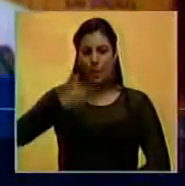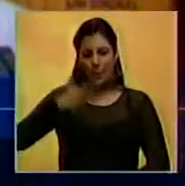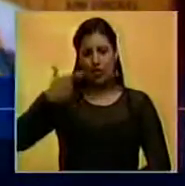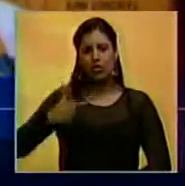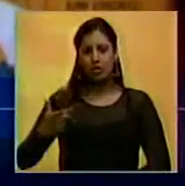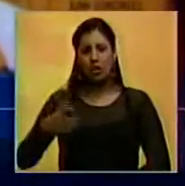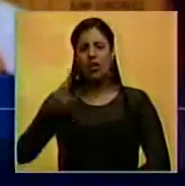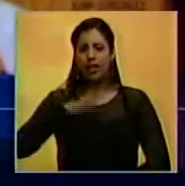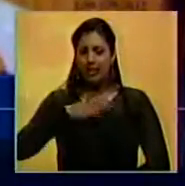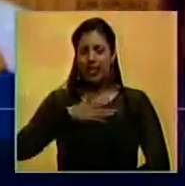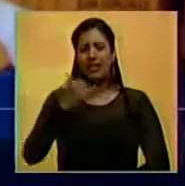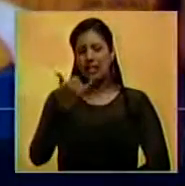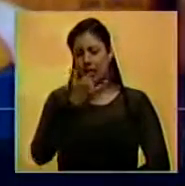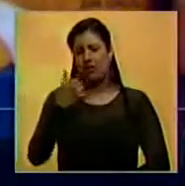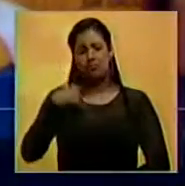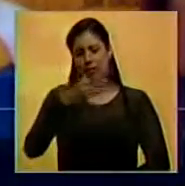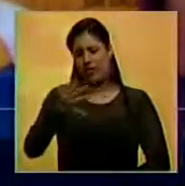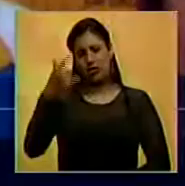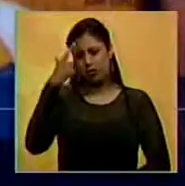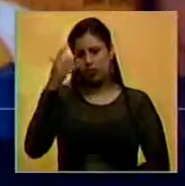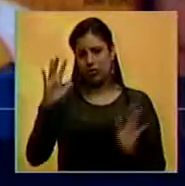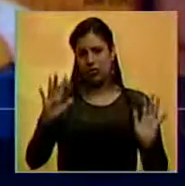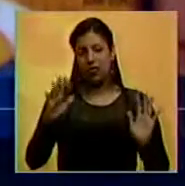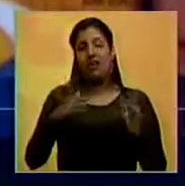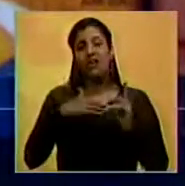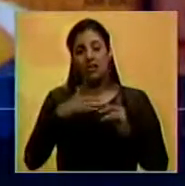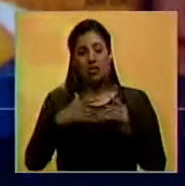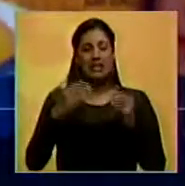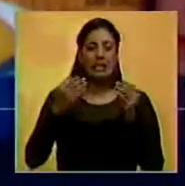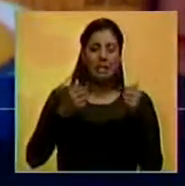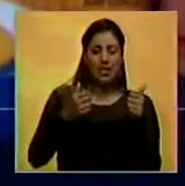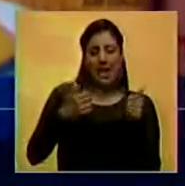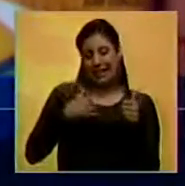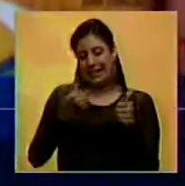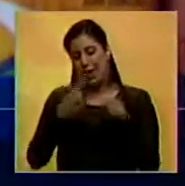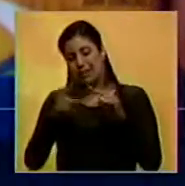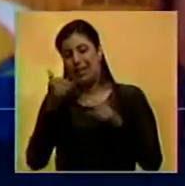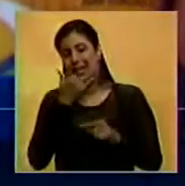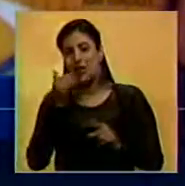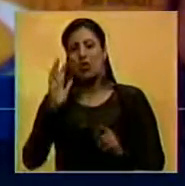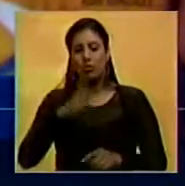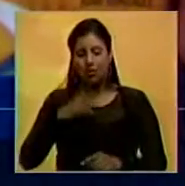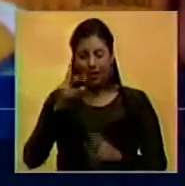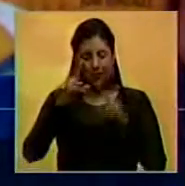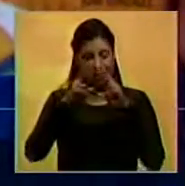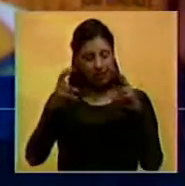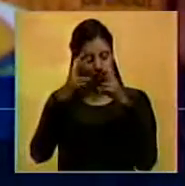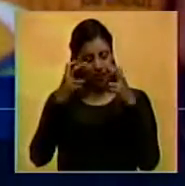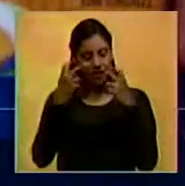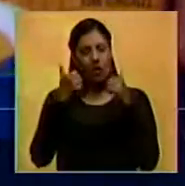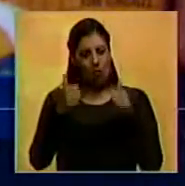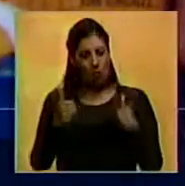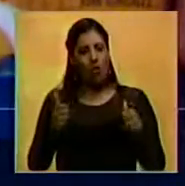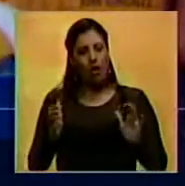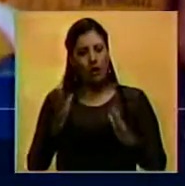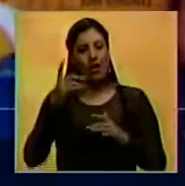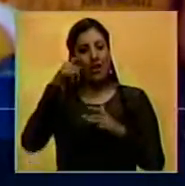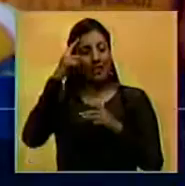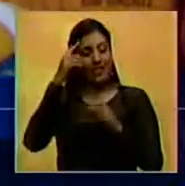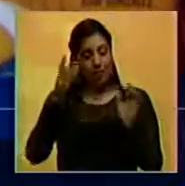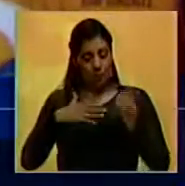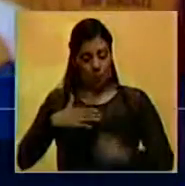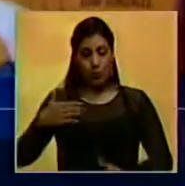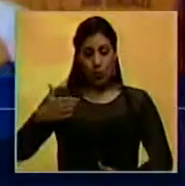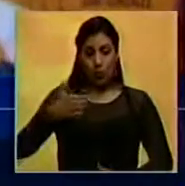como tales tenemos defectos, tenemos virtudes, tenemos aciertos, tenemos errores. Tenemos que hacer esa revisión. Es bueno que dentro de la Unidad